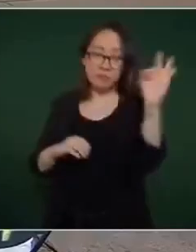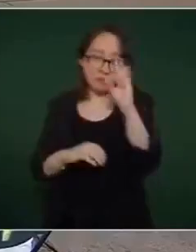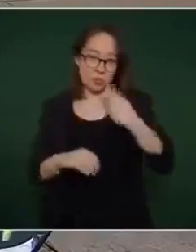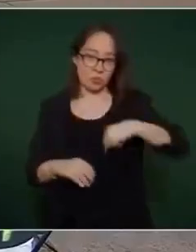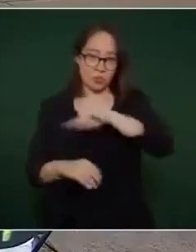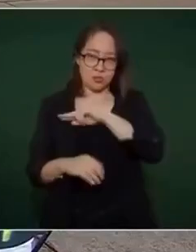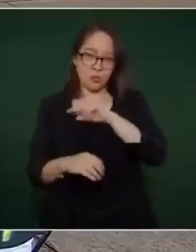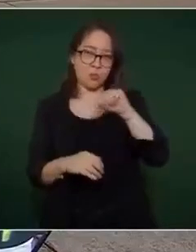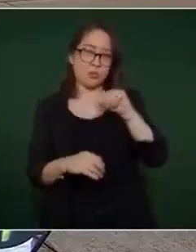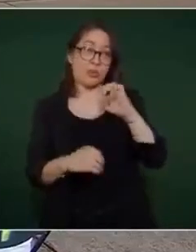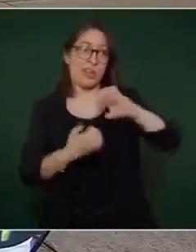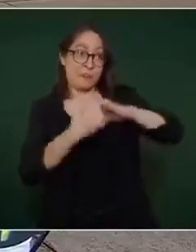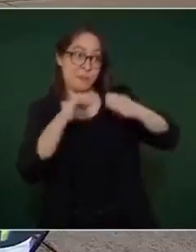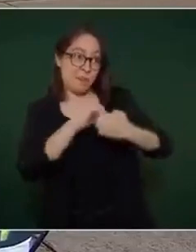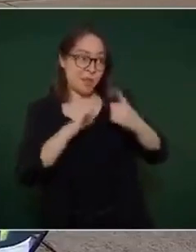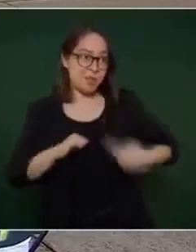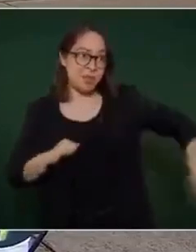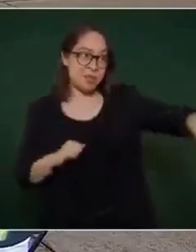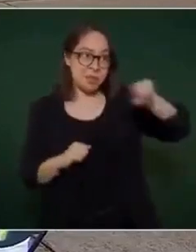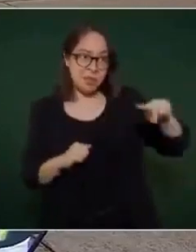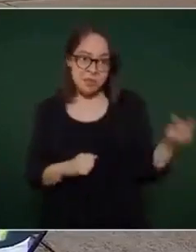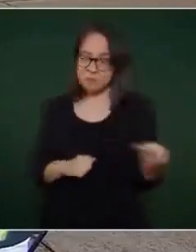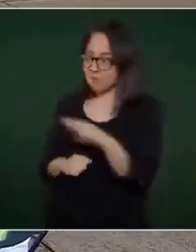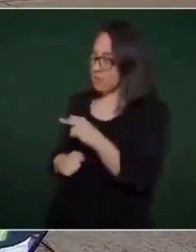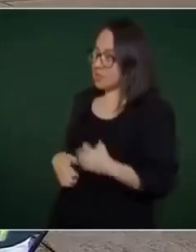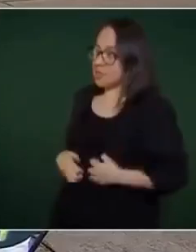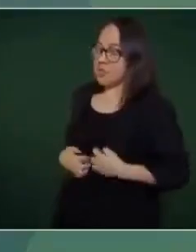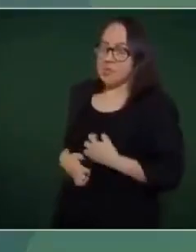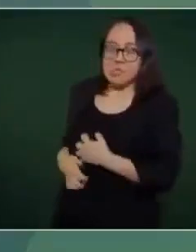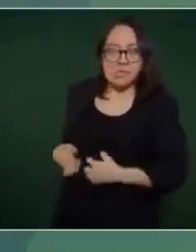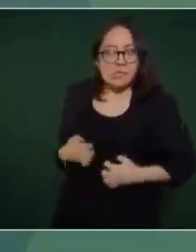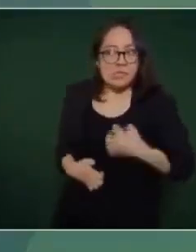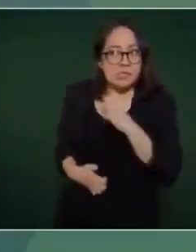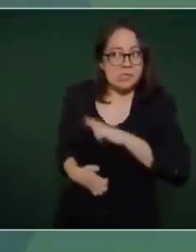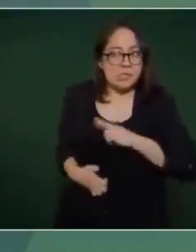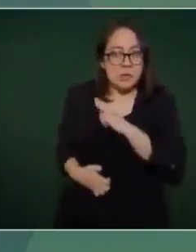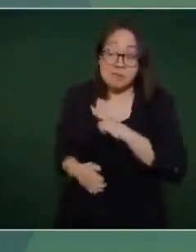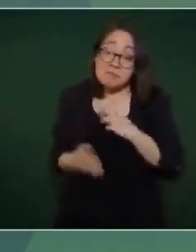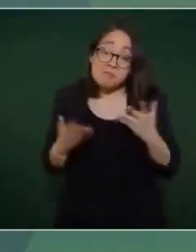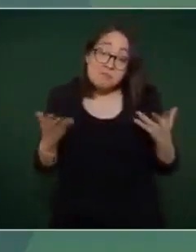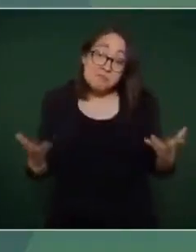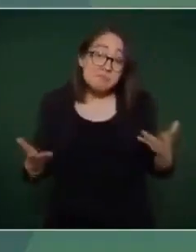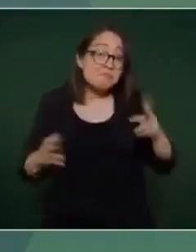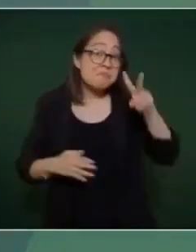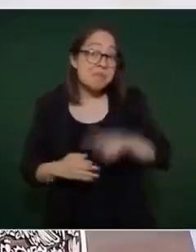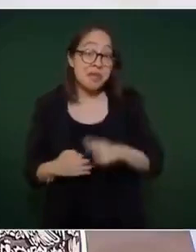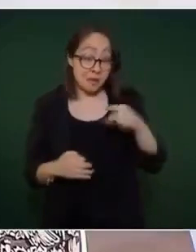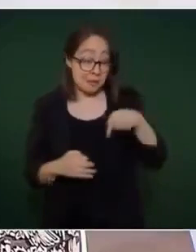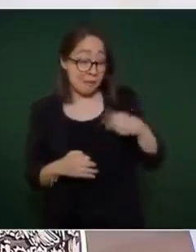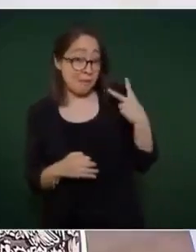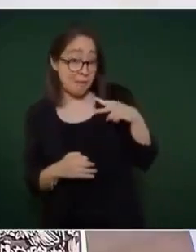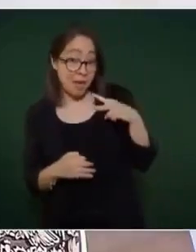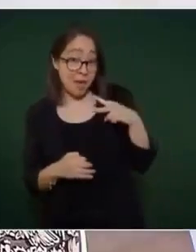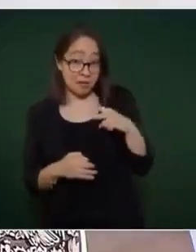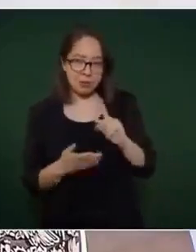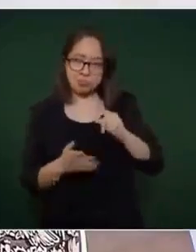y conservadores les revuelva el estómago del coraje en veracruz se demostró que la estrategia de